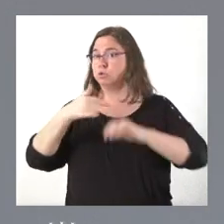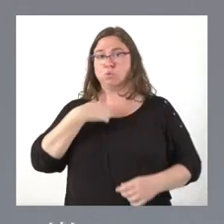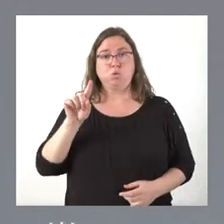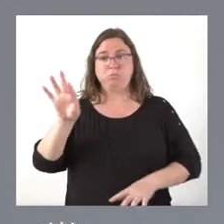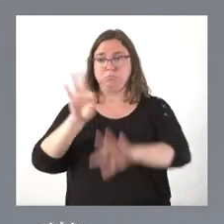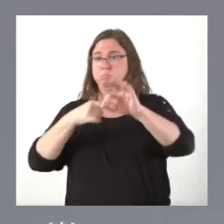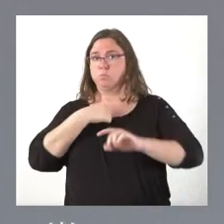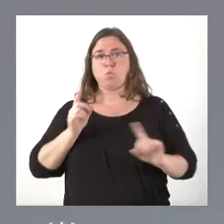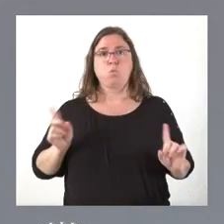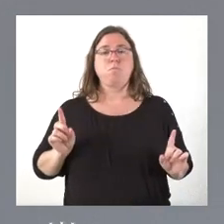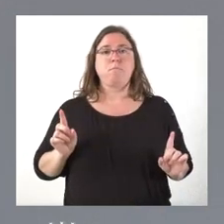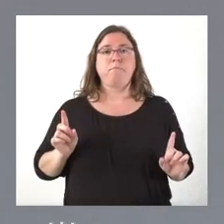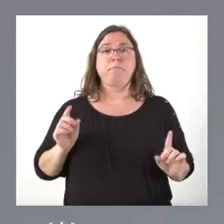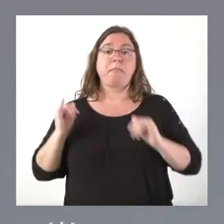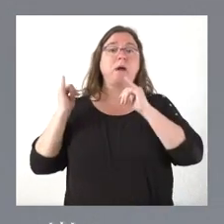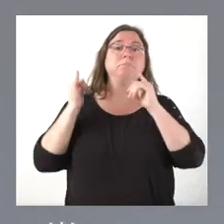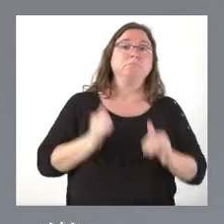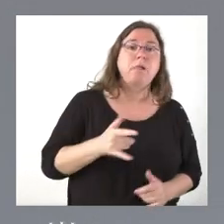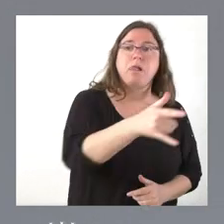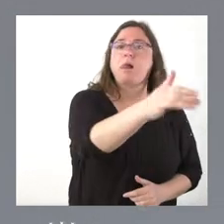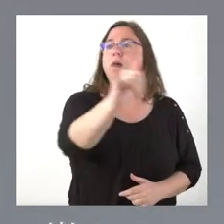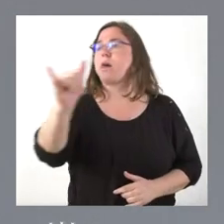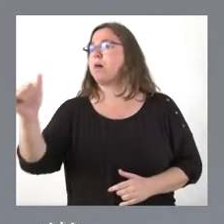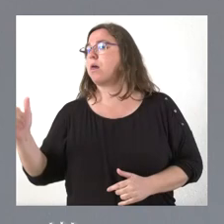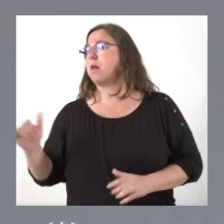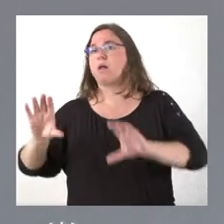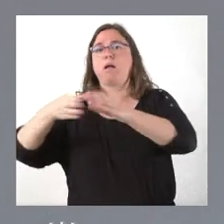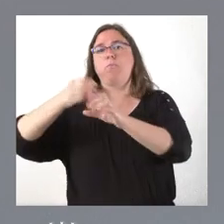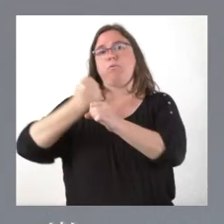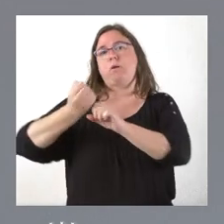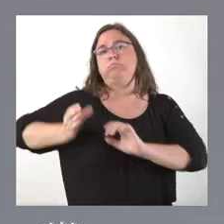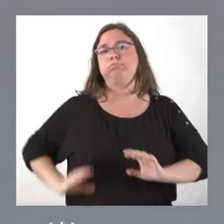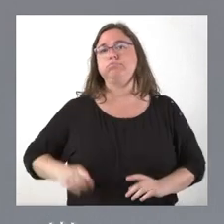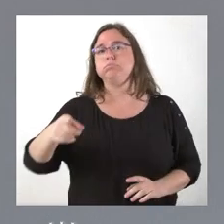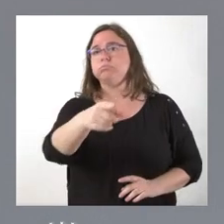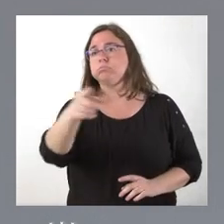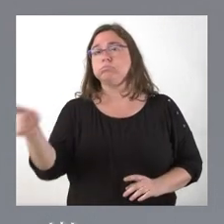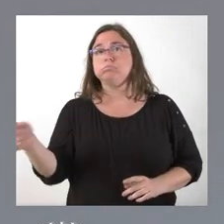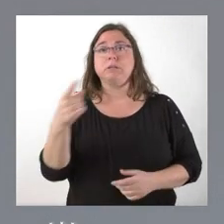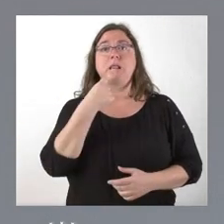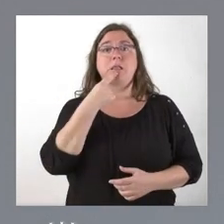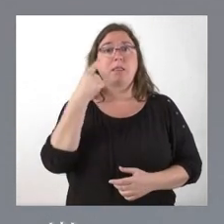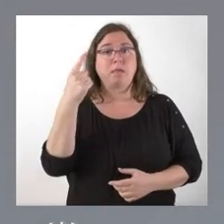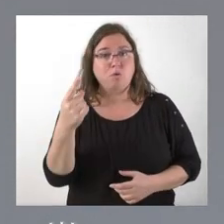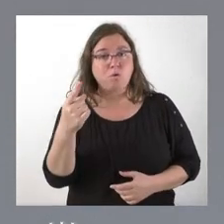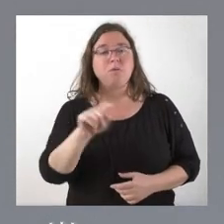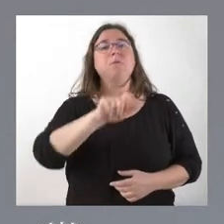seleccionado. Cuando he llegado me he encontrado con esas plantillas. Y les estoy diciendo que las personas